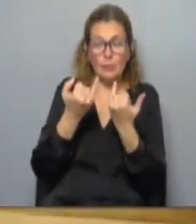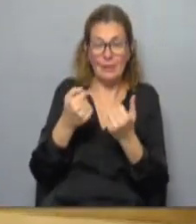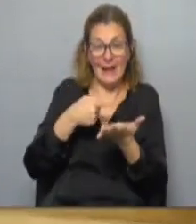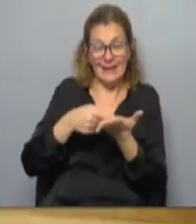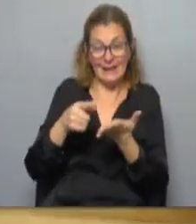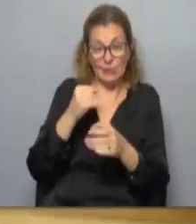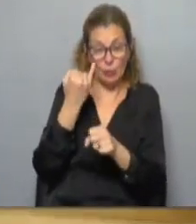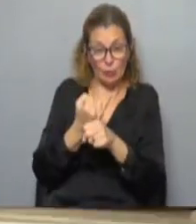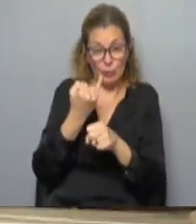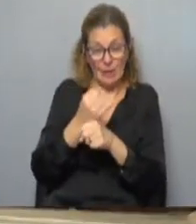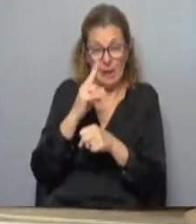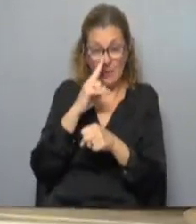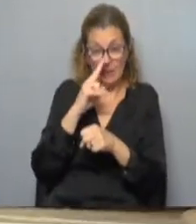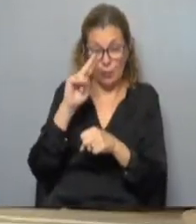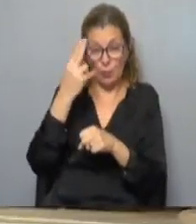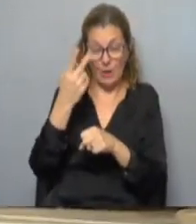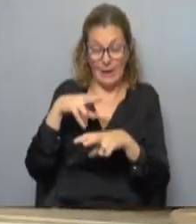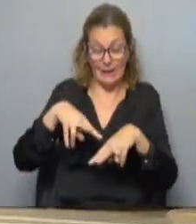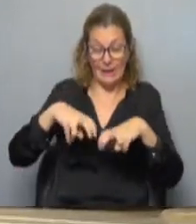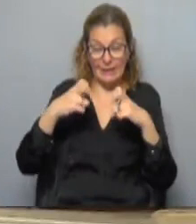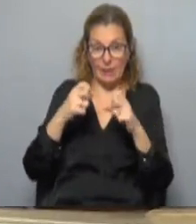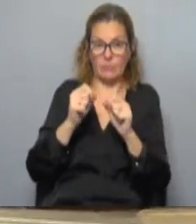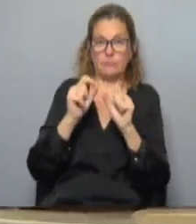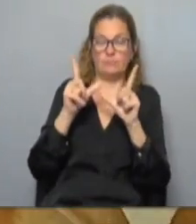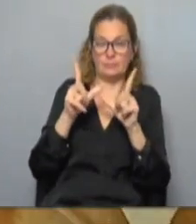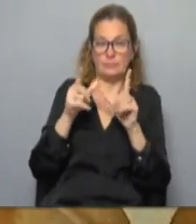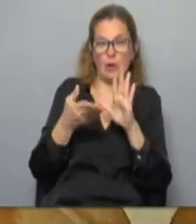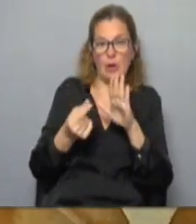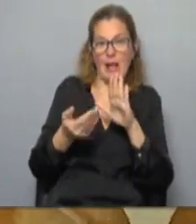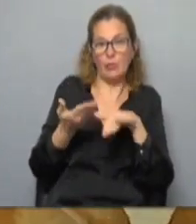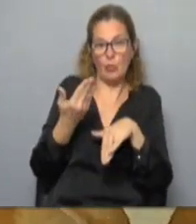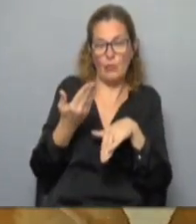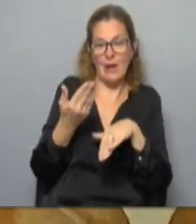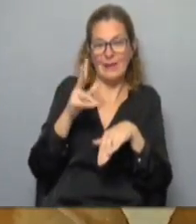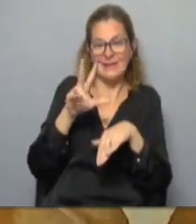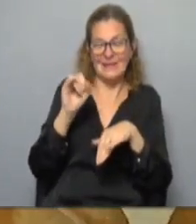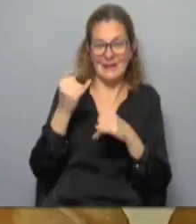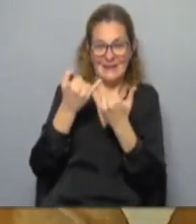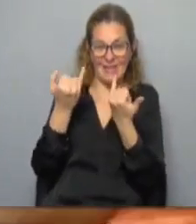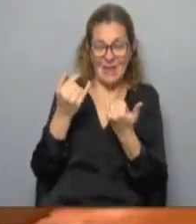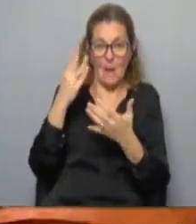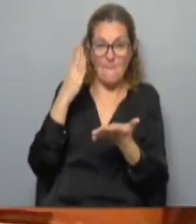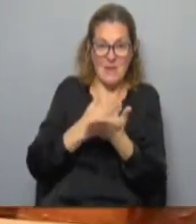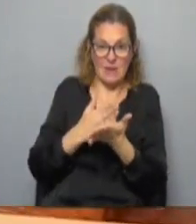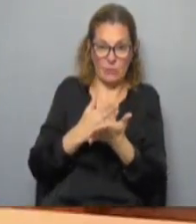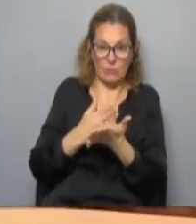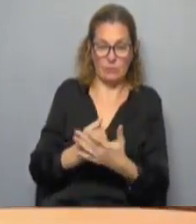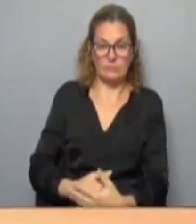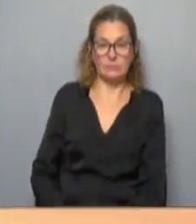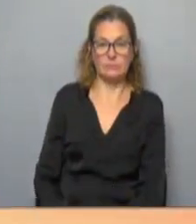Centro de Industriales Panaderos del Uruguay analizará el impacto que tendrá esta nueva alza a menos de 30 días del último aumento.